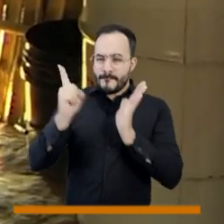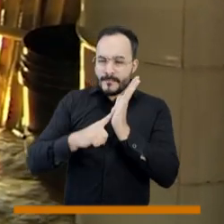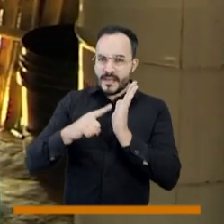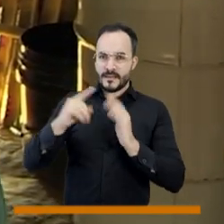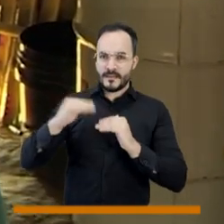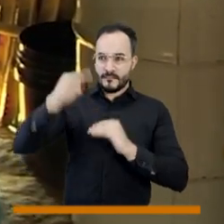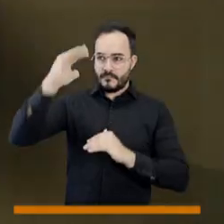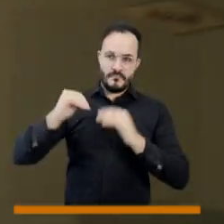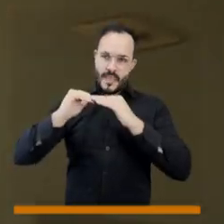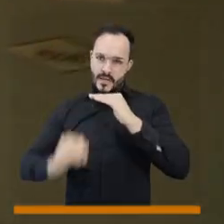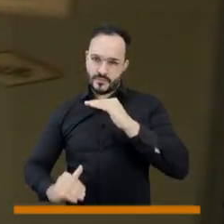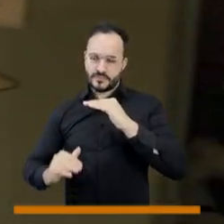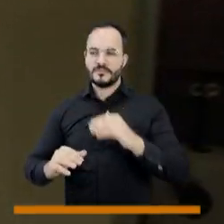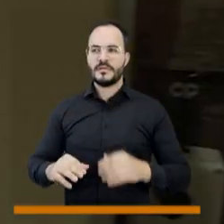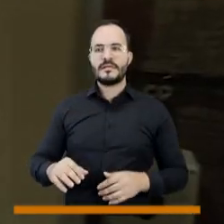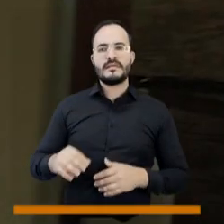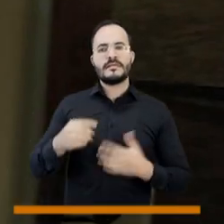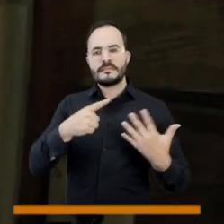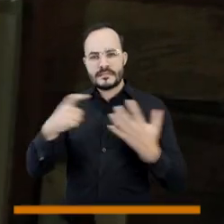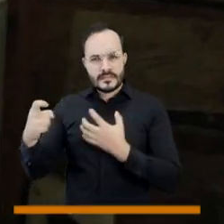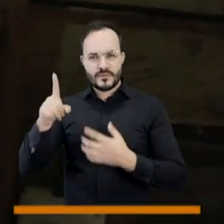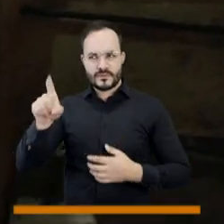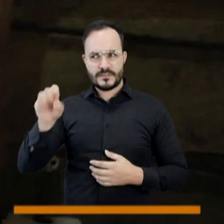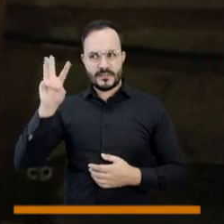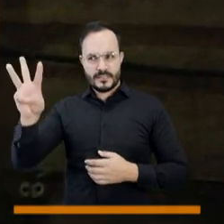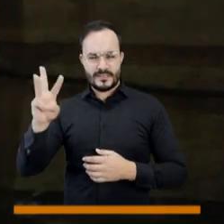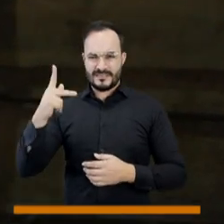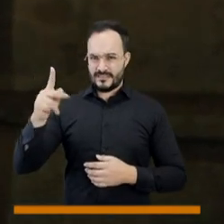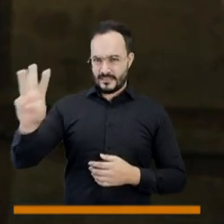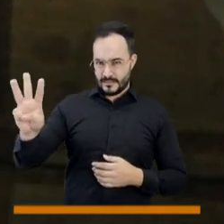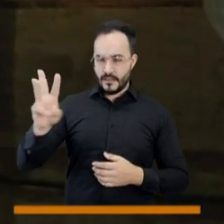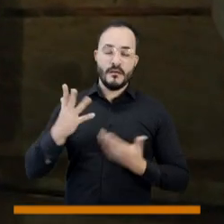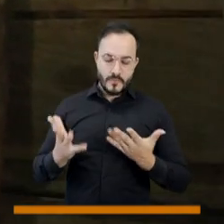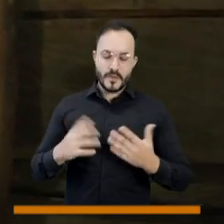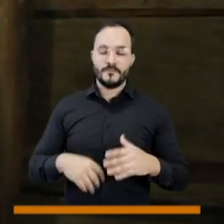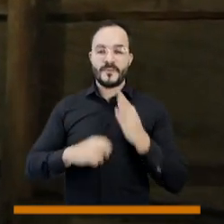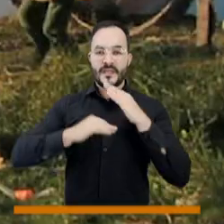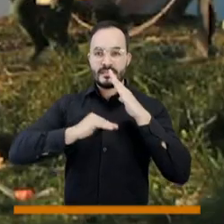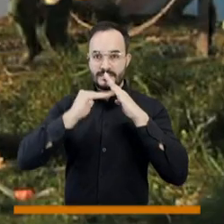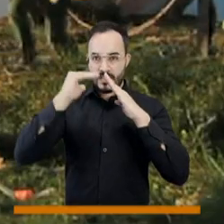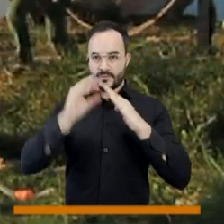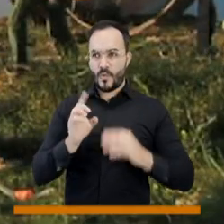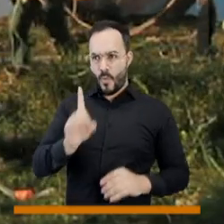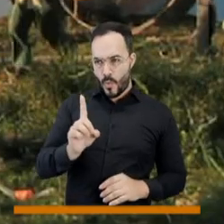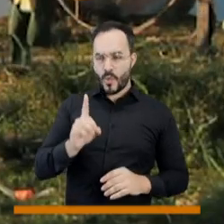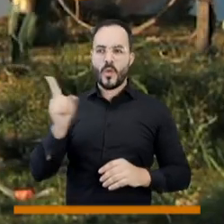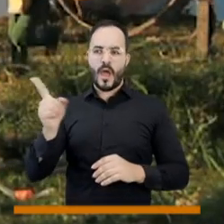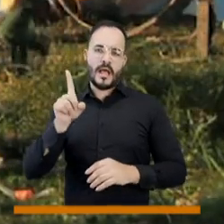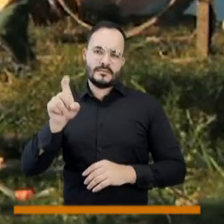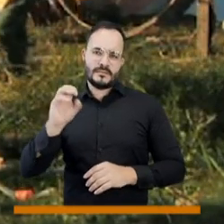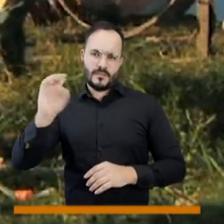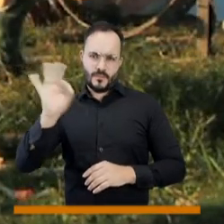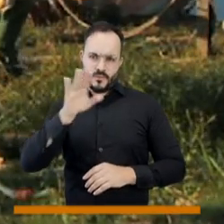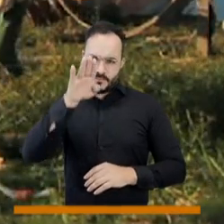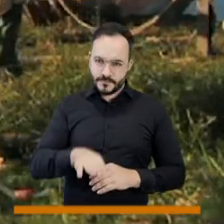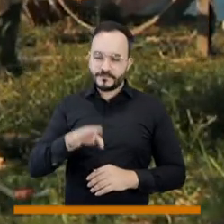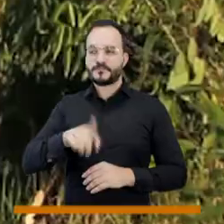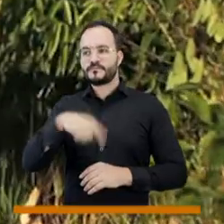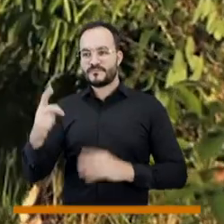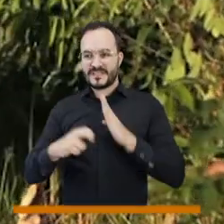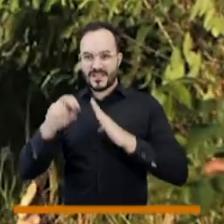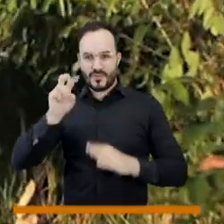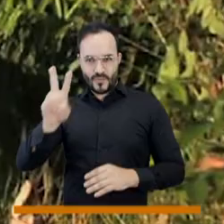Los que están por debajo de los mil metros, el consumo es de 173 kilobytes. En los estratos uno, el subsidio es del